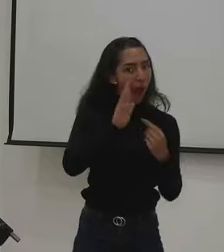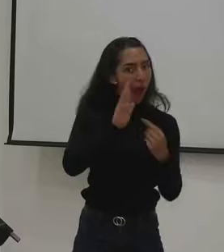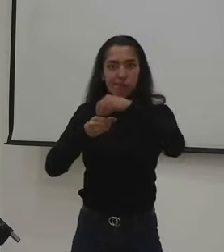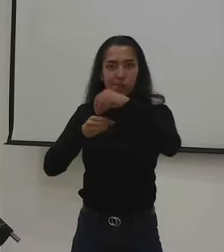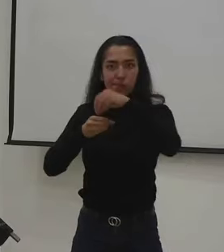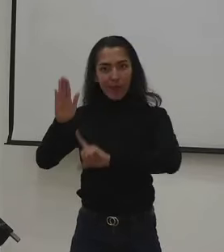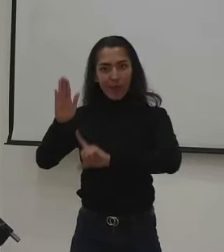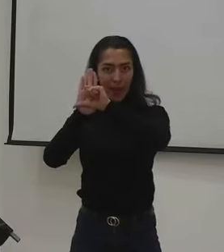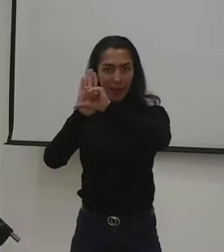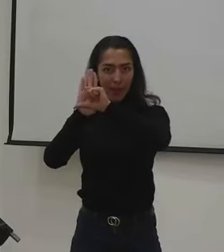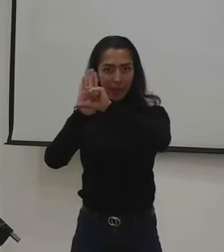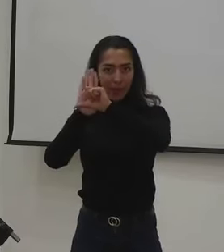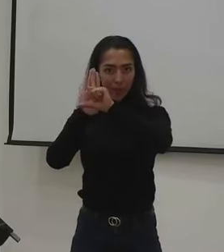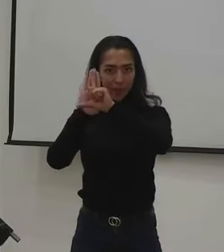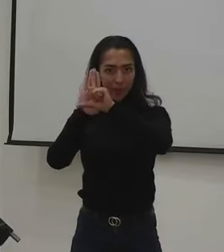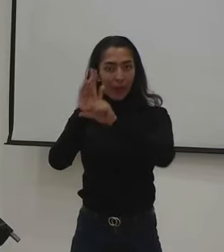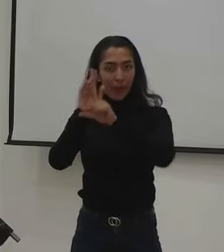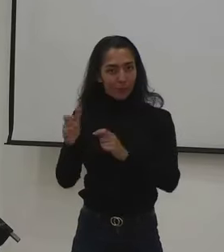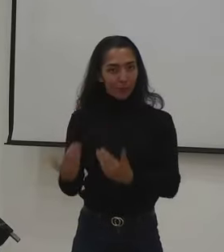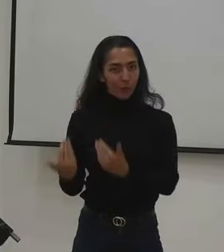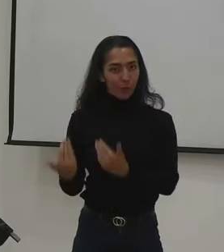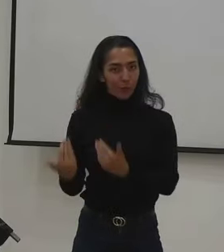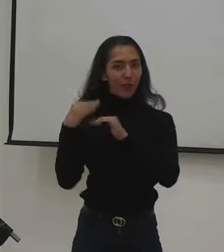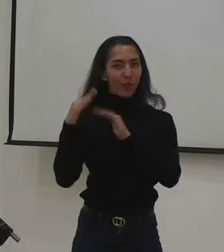ley. Profesor Lomo, usted con la explicación.